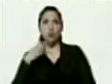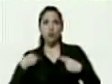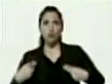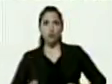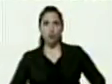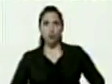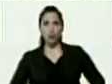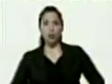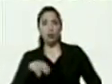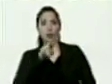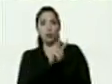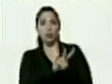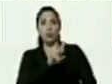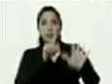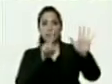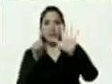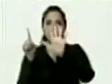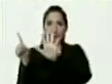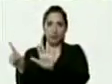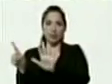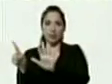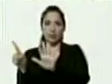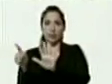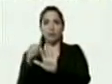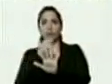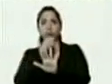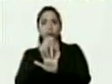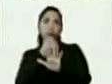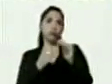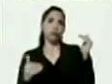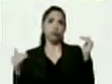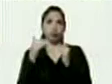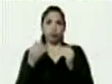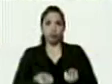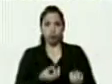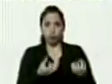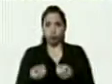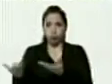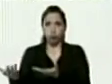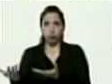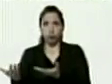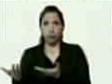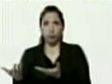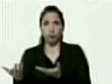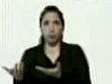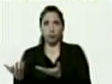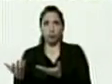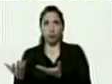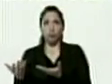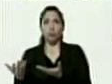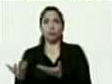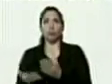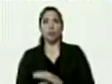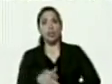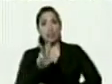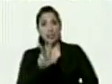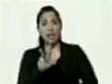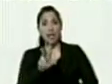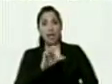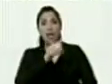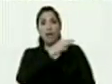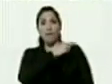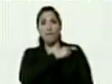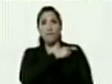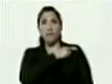266 adultos mayores recibiendo el beneficio 13 recibidos y ya con el